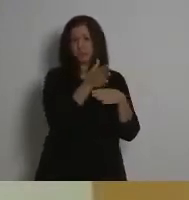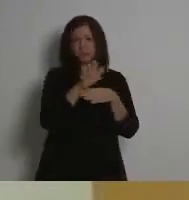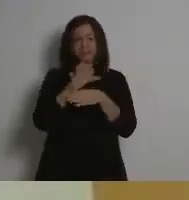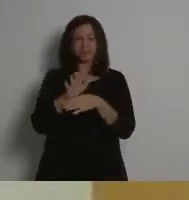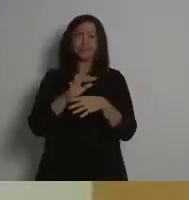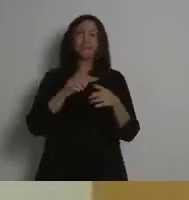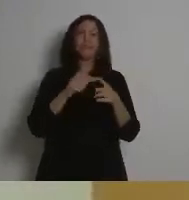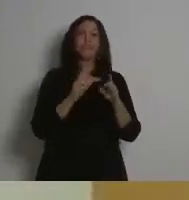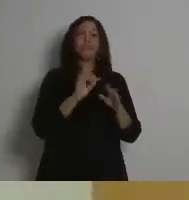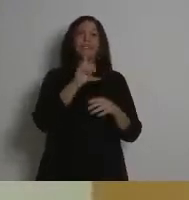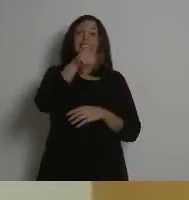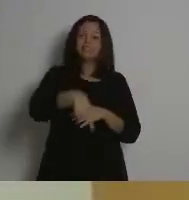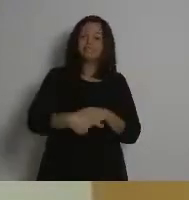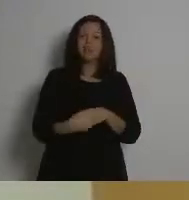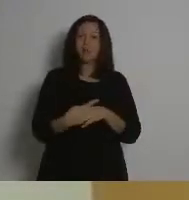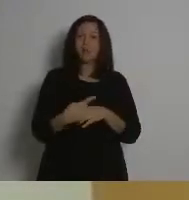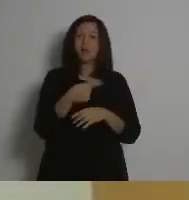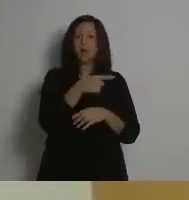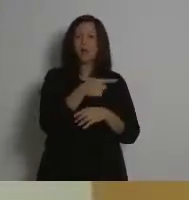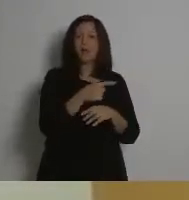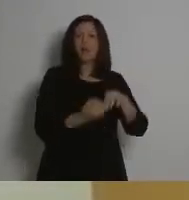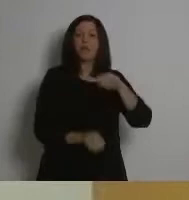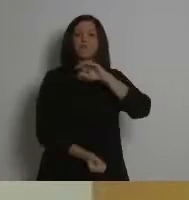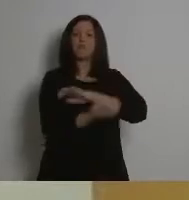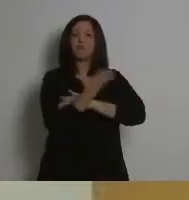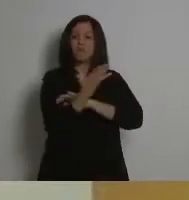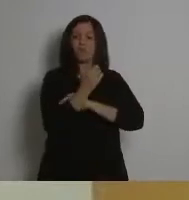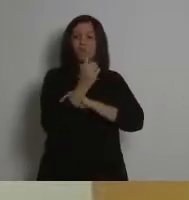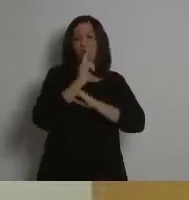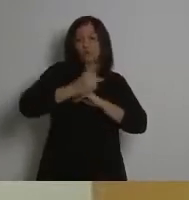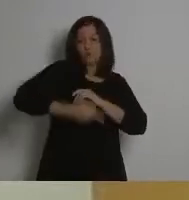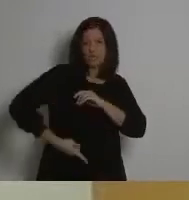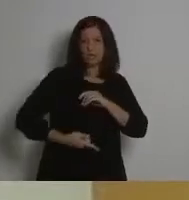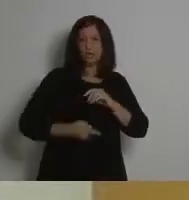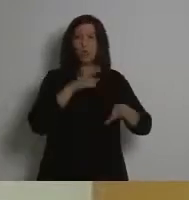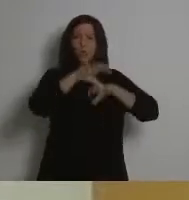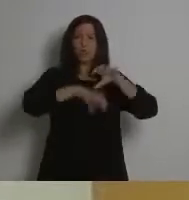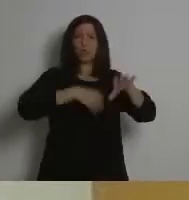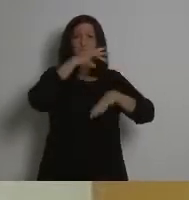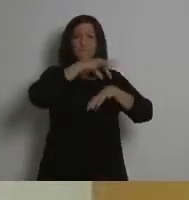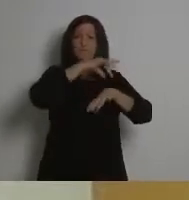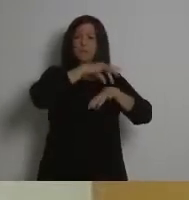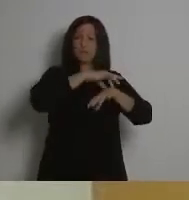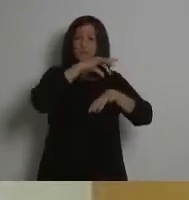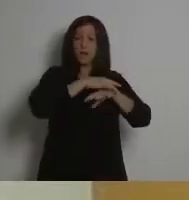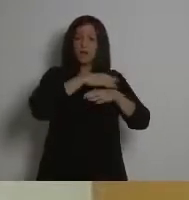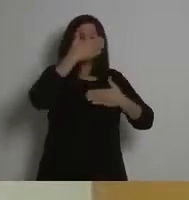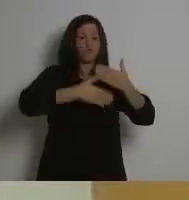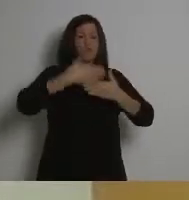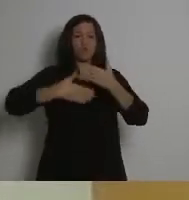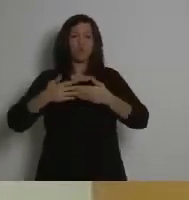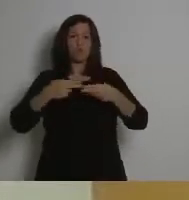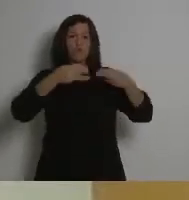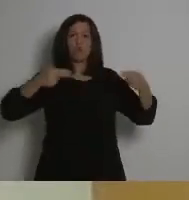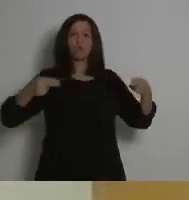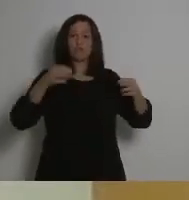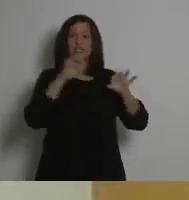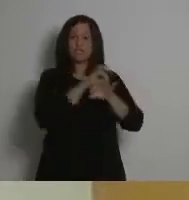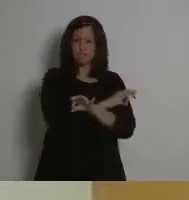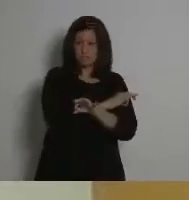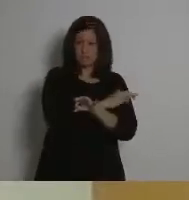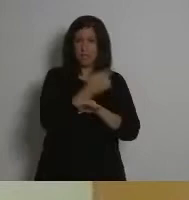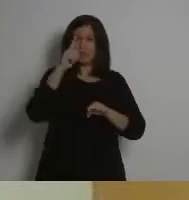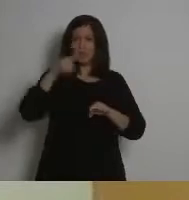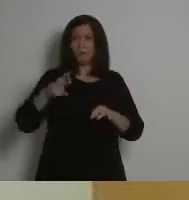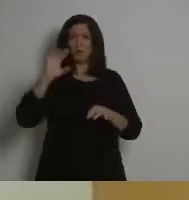Mucha pequeña, entre otros, y anteriormente fundador de Veterinarios sin Fronteras. También contamos